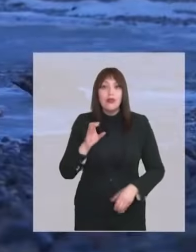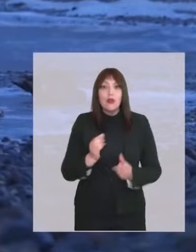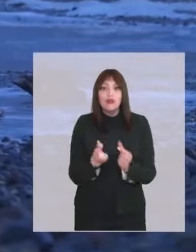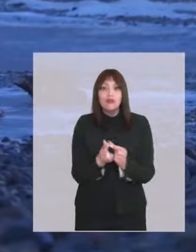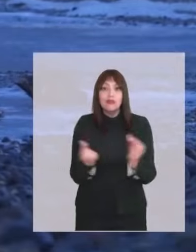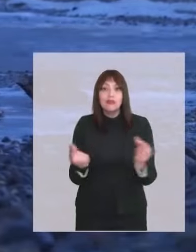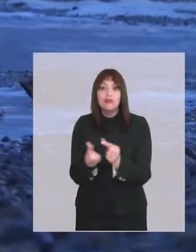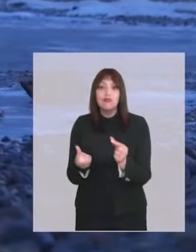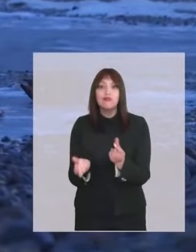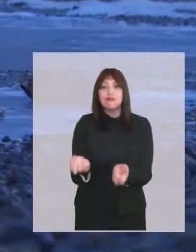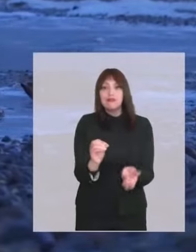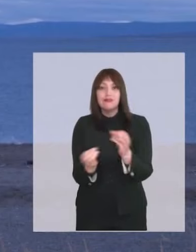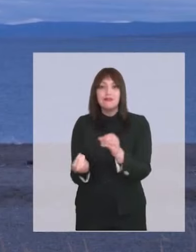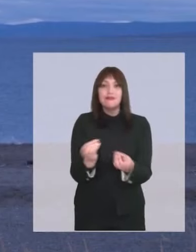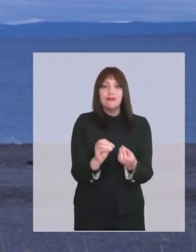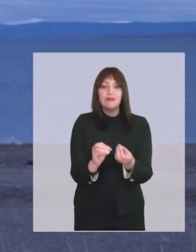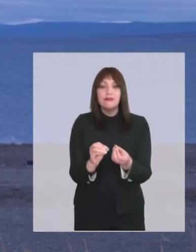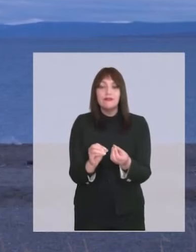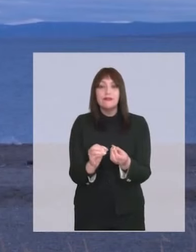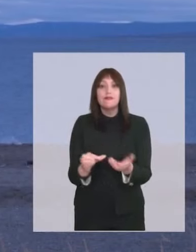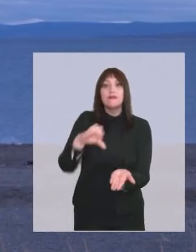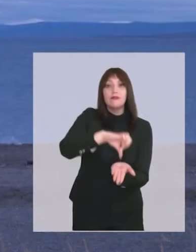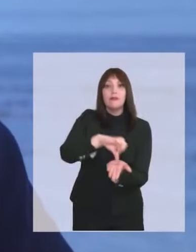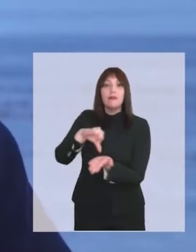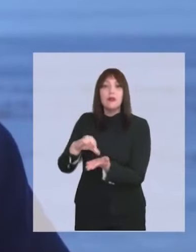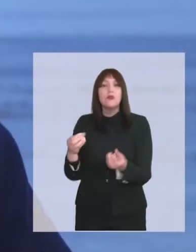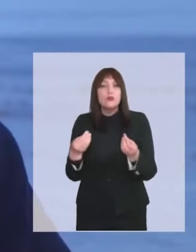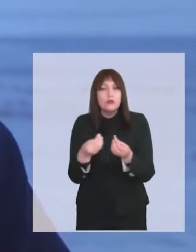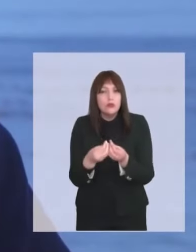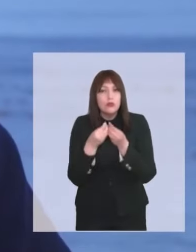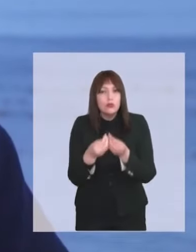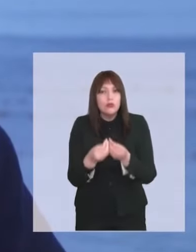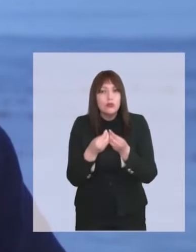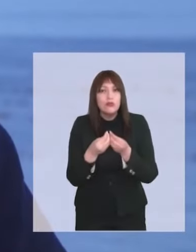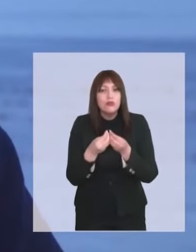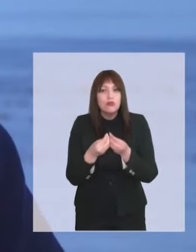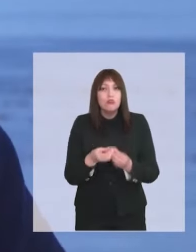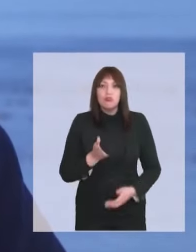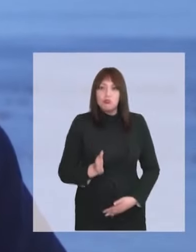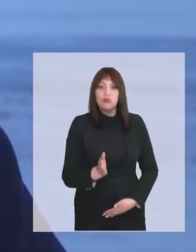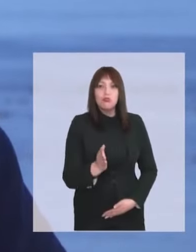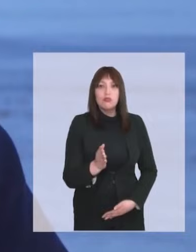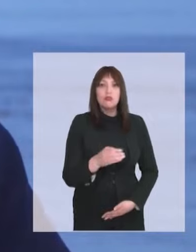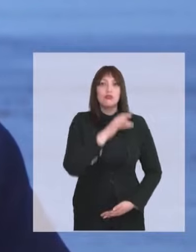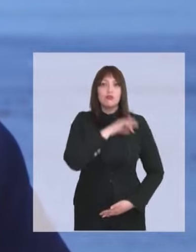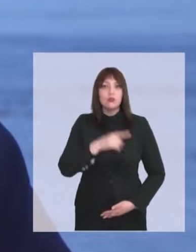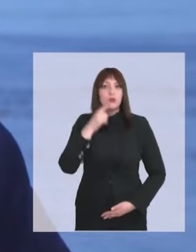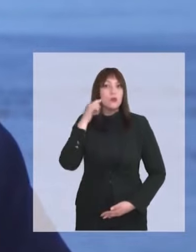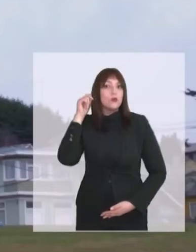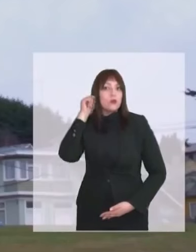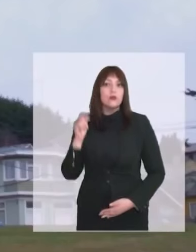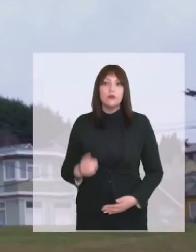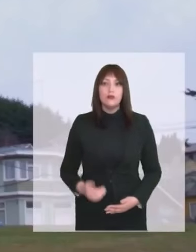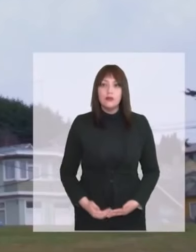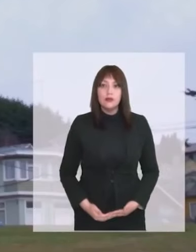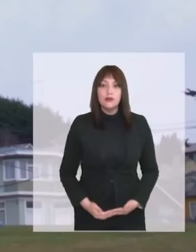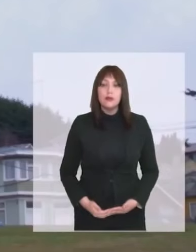En todas las naciones que nos componen. Y en cada otro país donde tantos y tantas siguen siendo chilenos y chilenas.